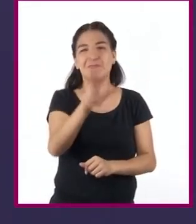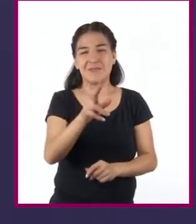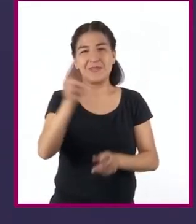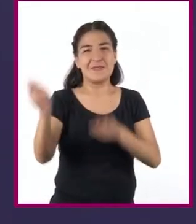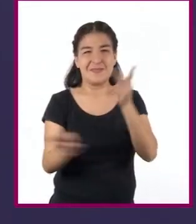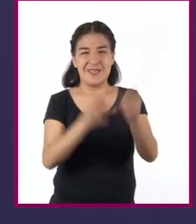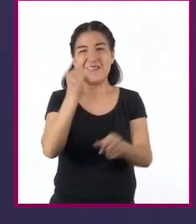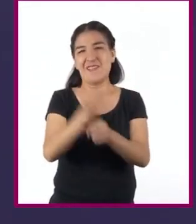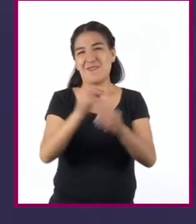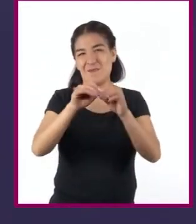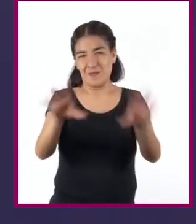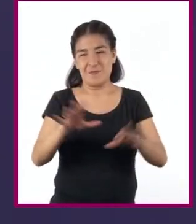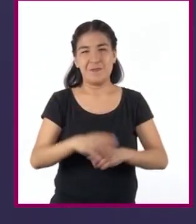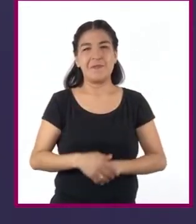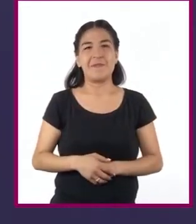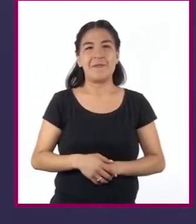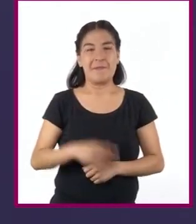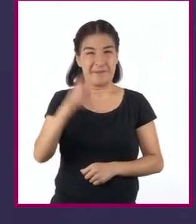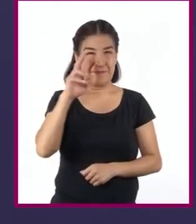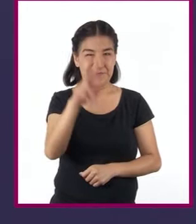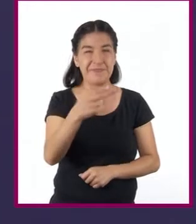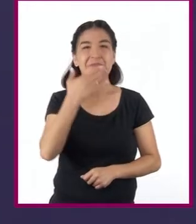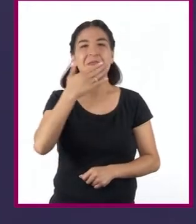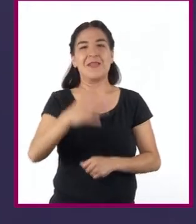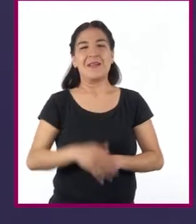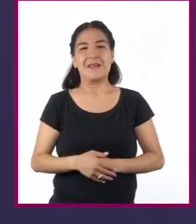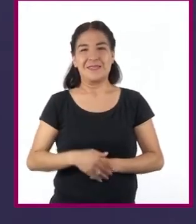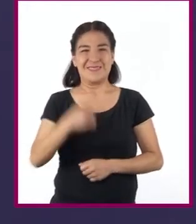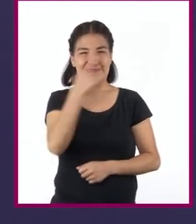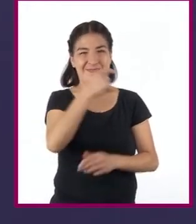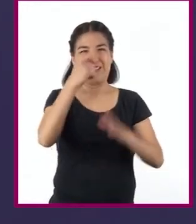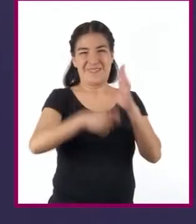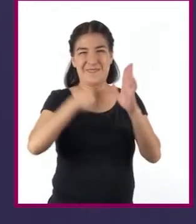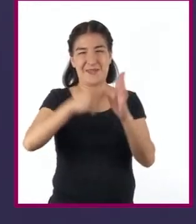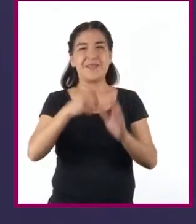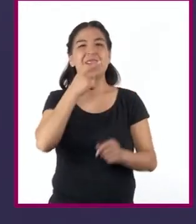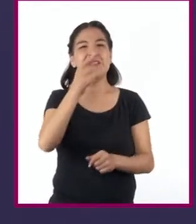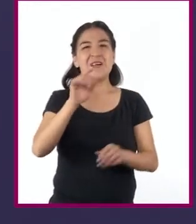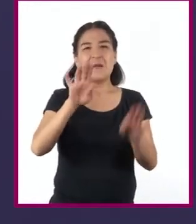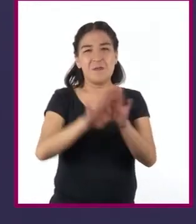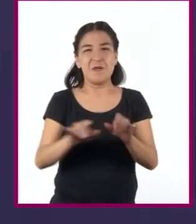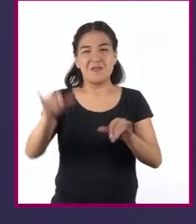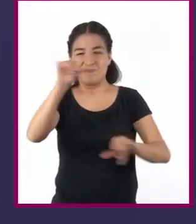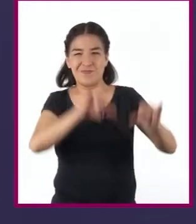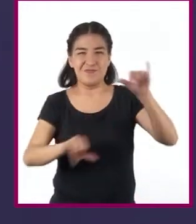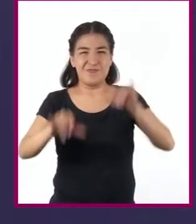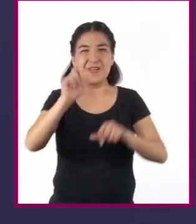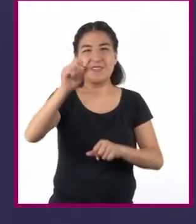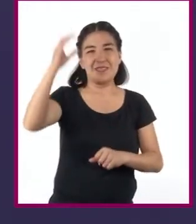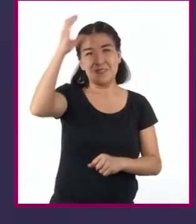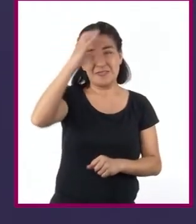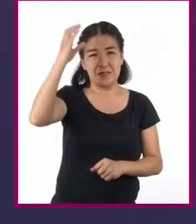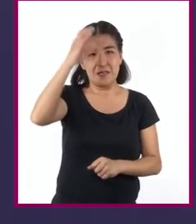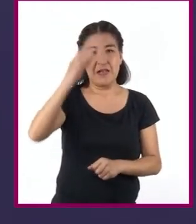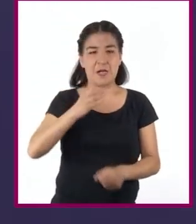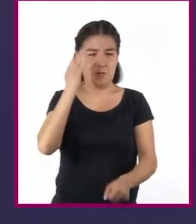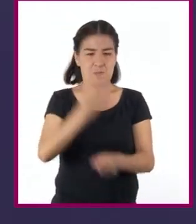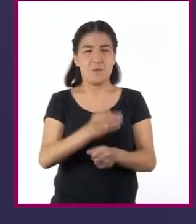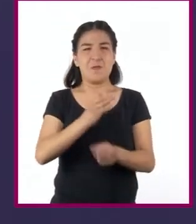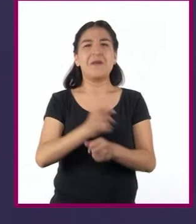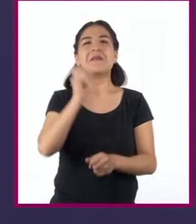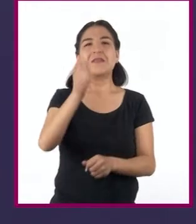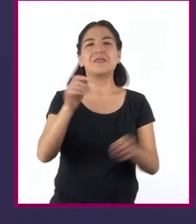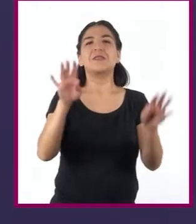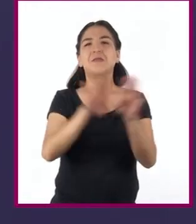de un informe. Fíjense bien que aunque en el video habla de un experimento científico, aquí lo abordaremos